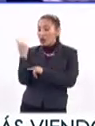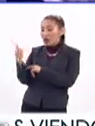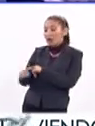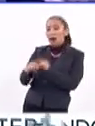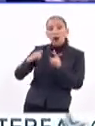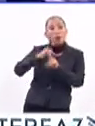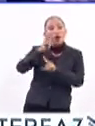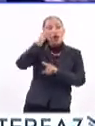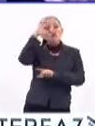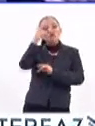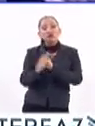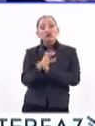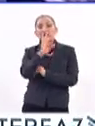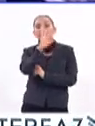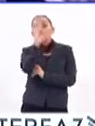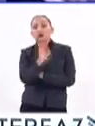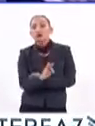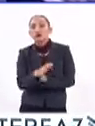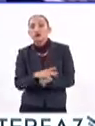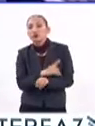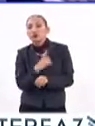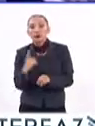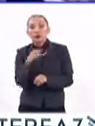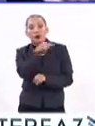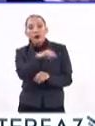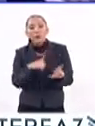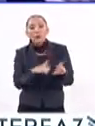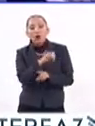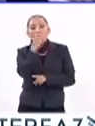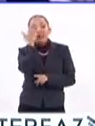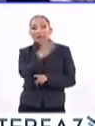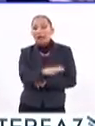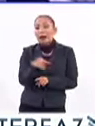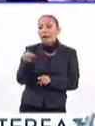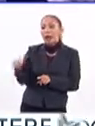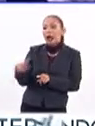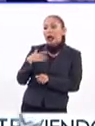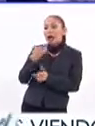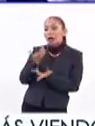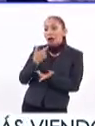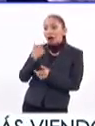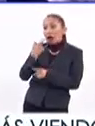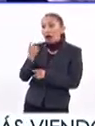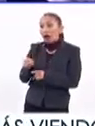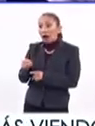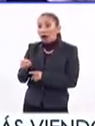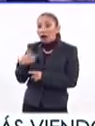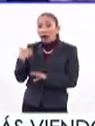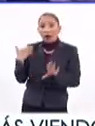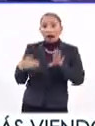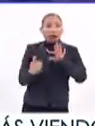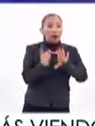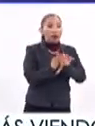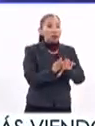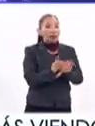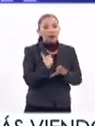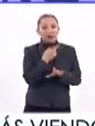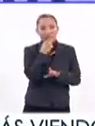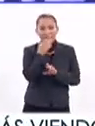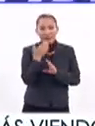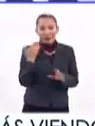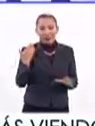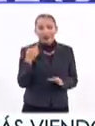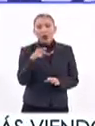el bullying se reduce en un 70%. ¿Por qué? Porque el bullying ya sabe que va a haber consecuencias. Lo que decía en un principio, o sea,